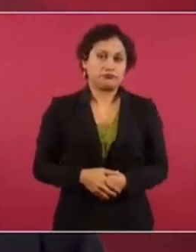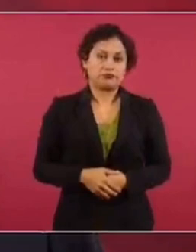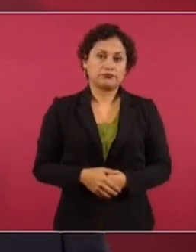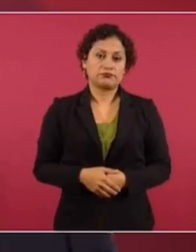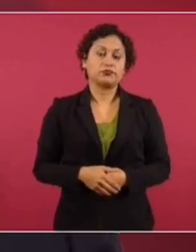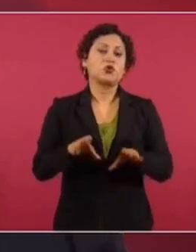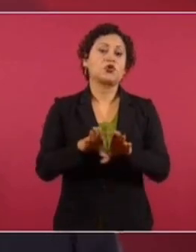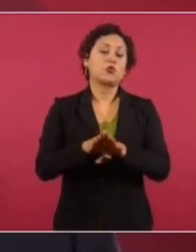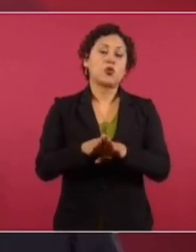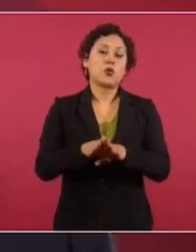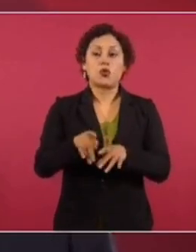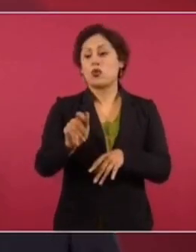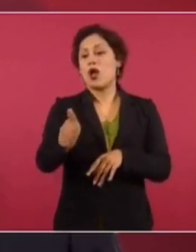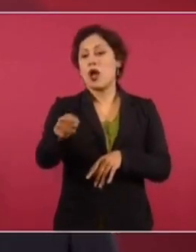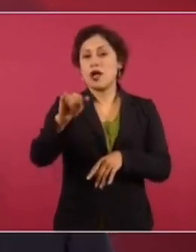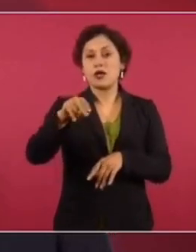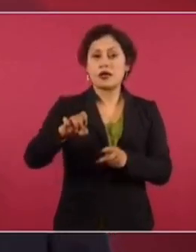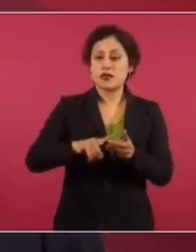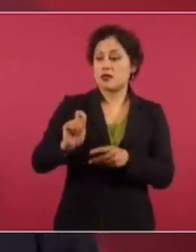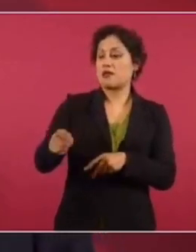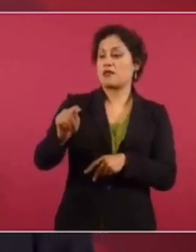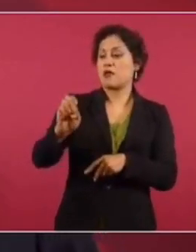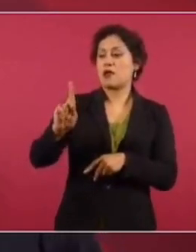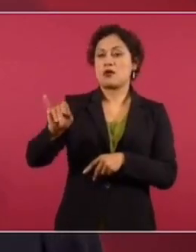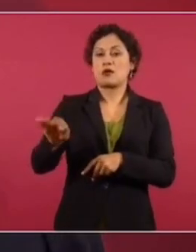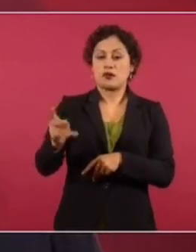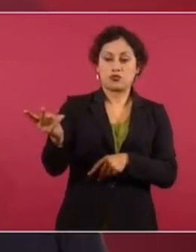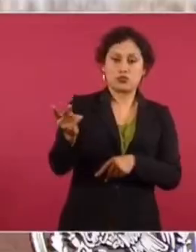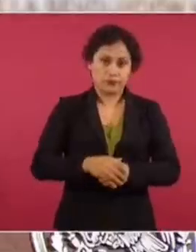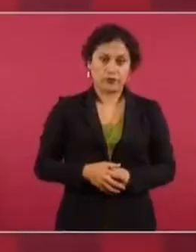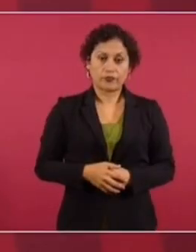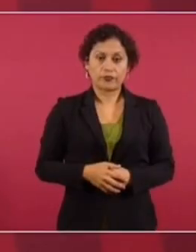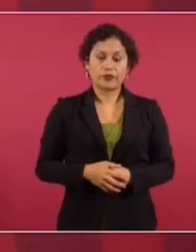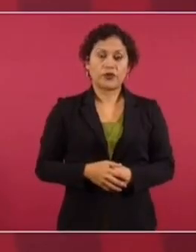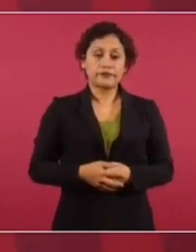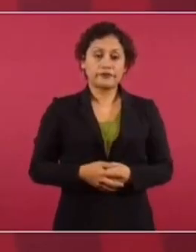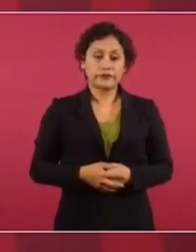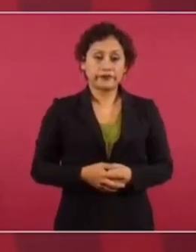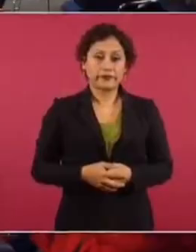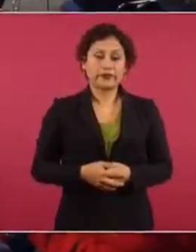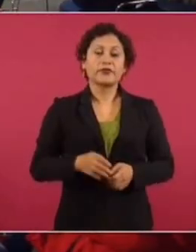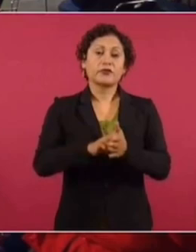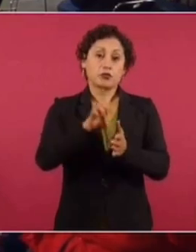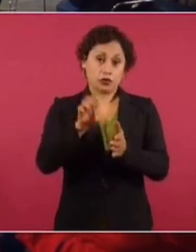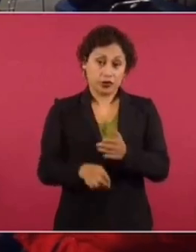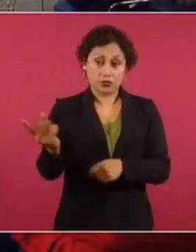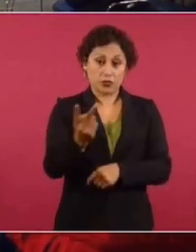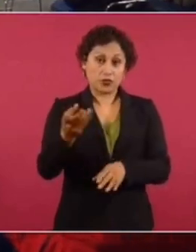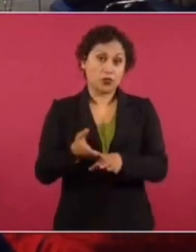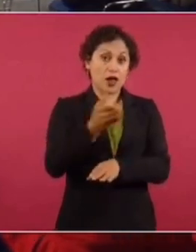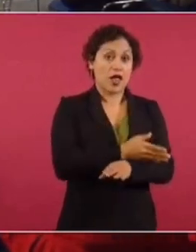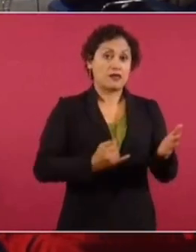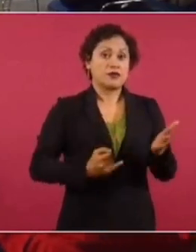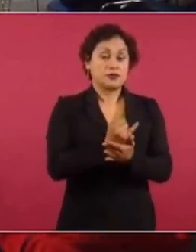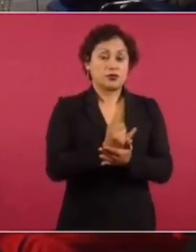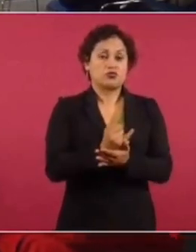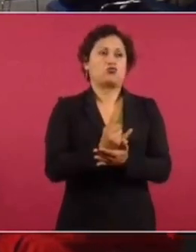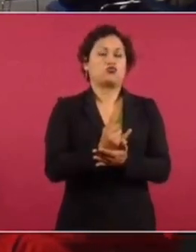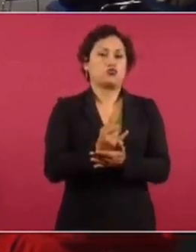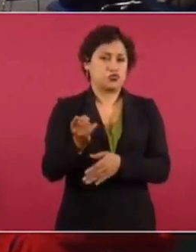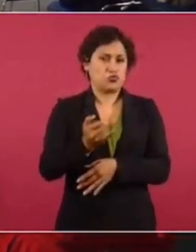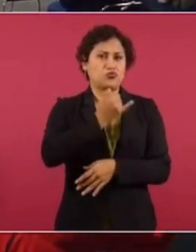dejarle al INE y al Tribunal así, ¿no? La decisión, porque en el caso de algunas decisiones que han tomado, han sido